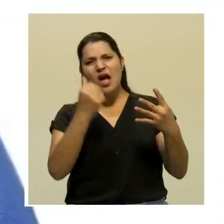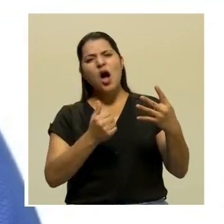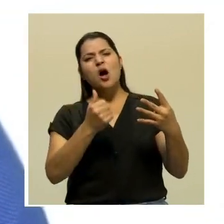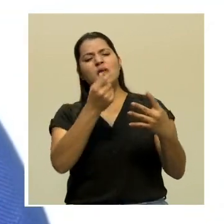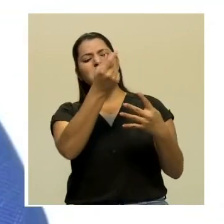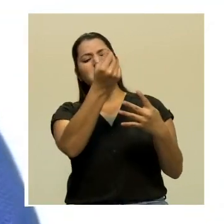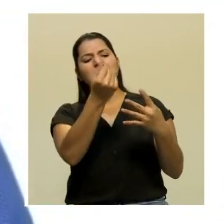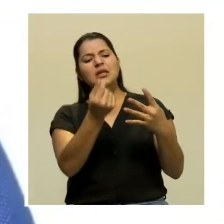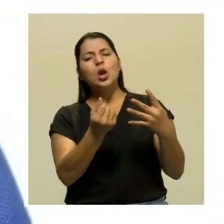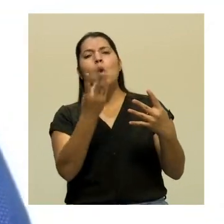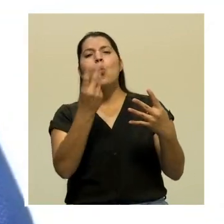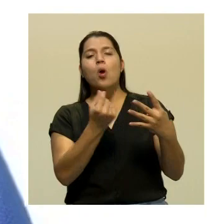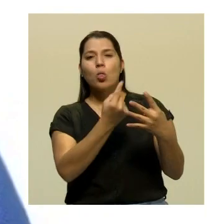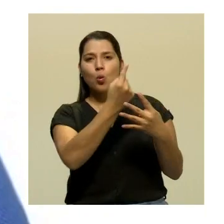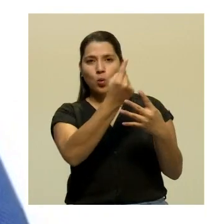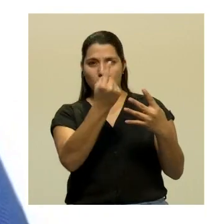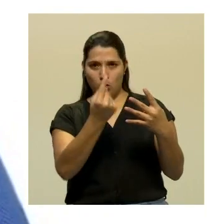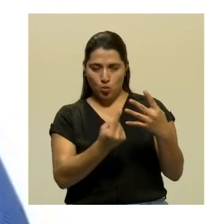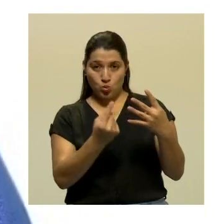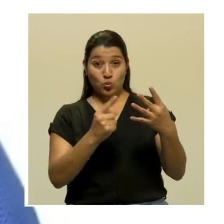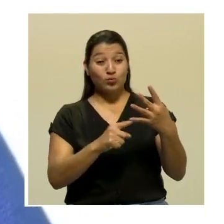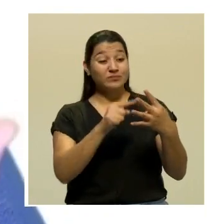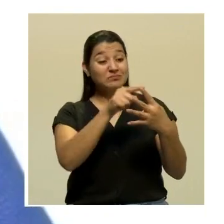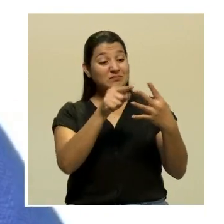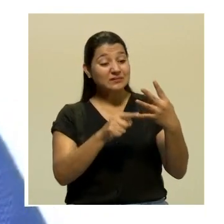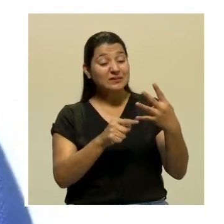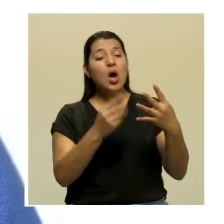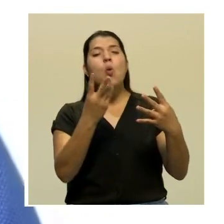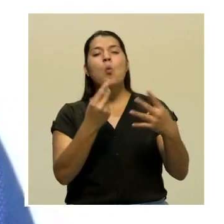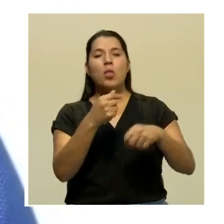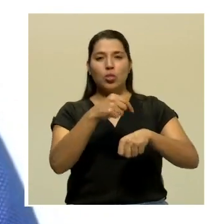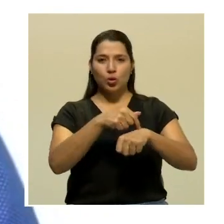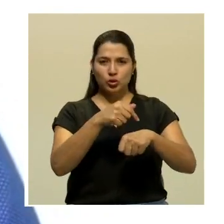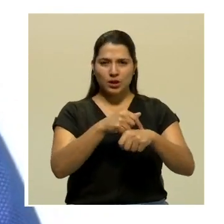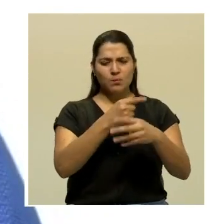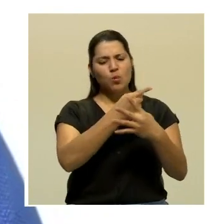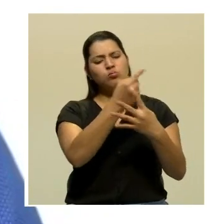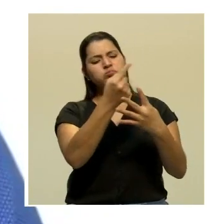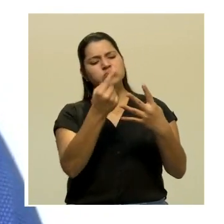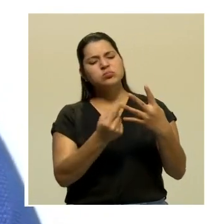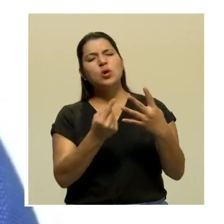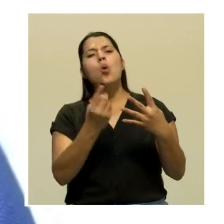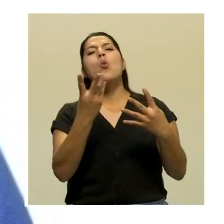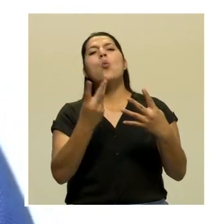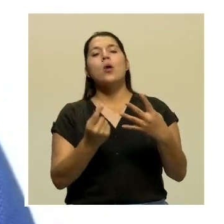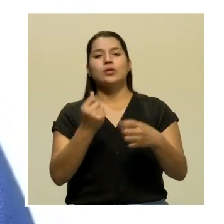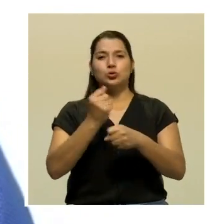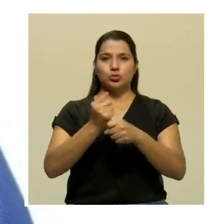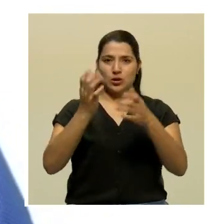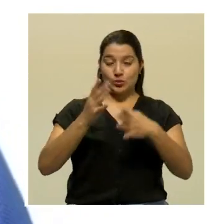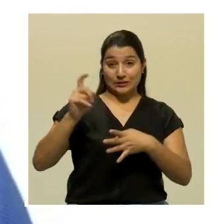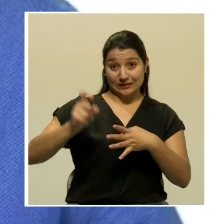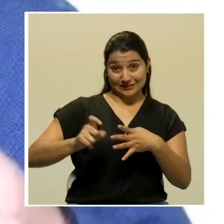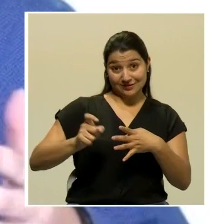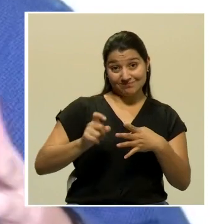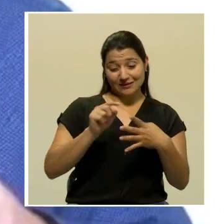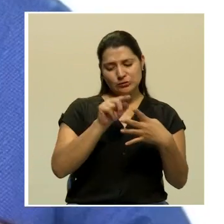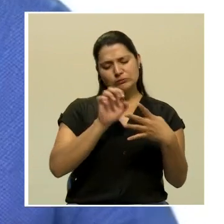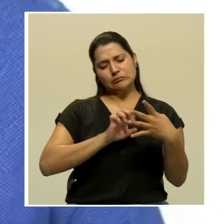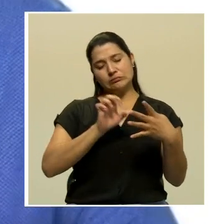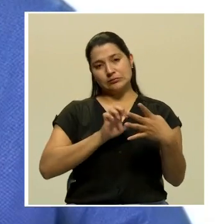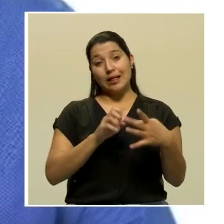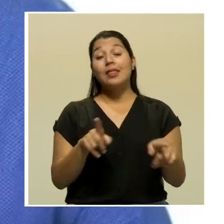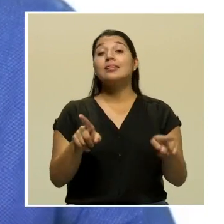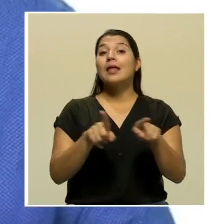y recurso humano que necesitaremos para implementar esa nueva iniciativa también deben ser considerados. Otro